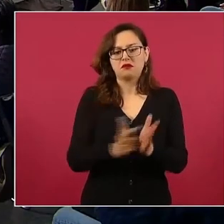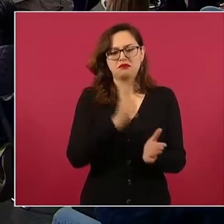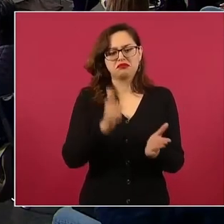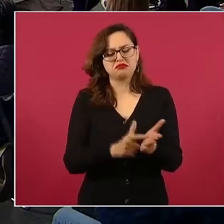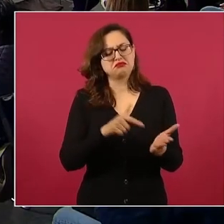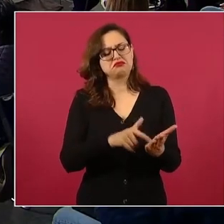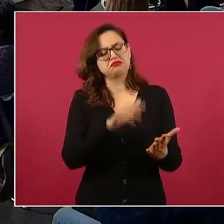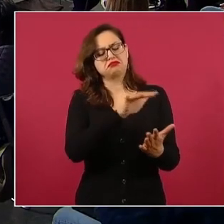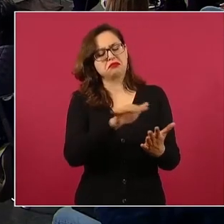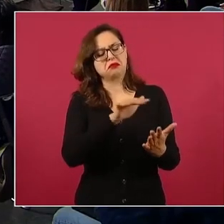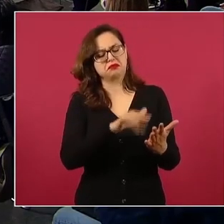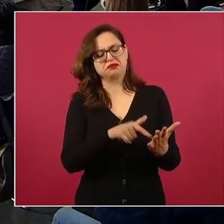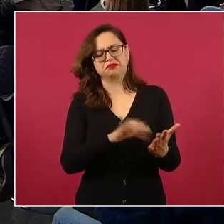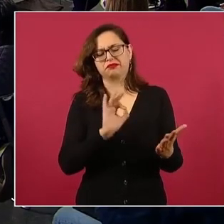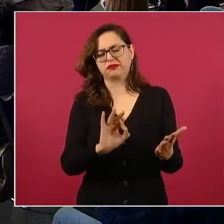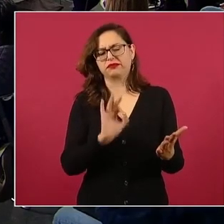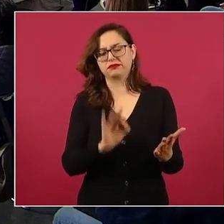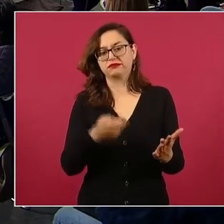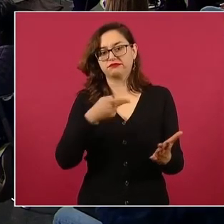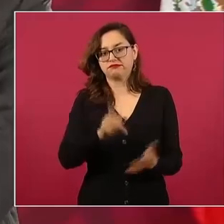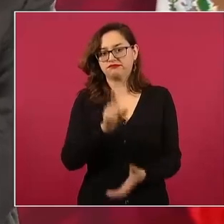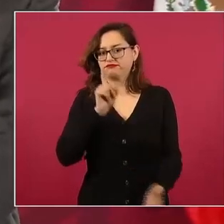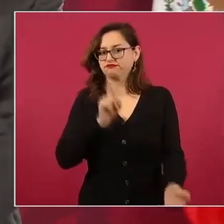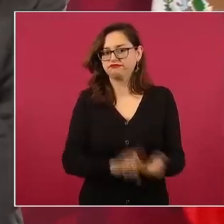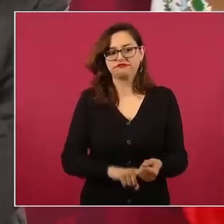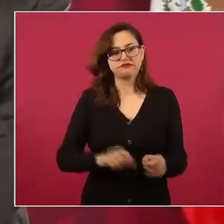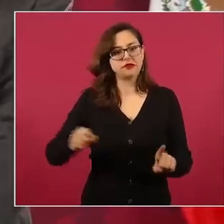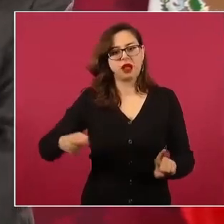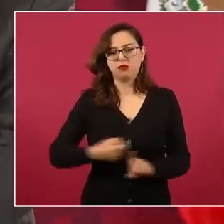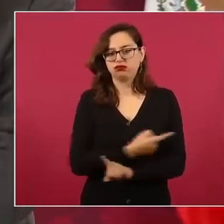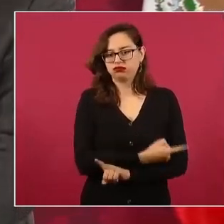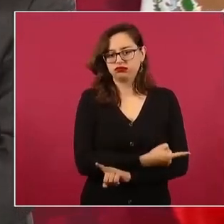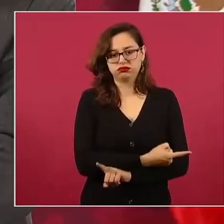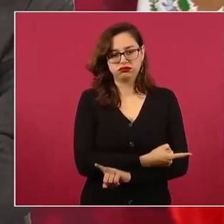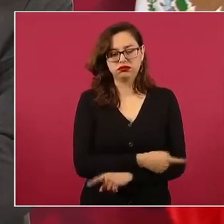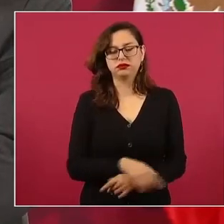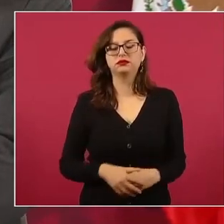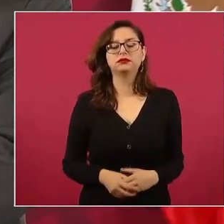Constitución decía una cosa y se hacía otra.